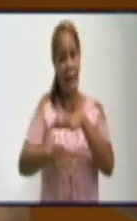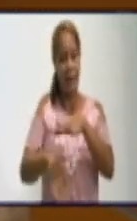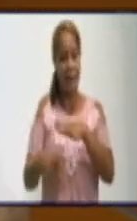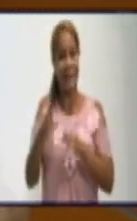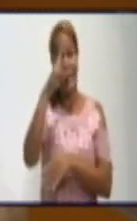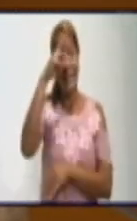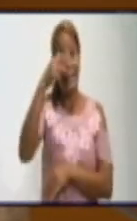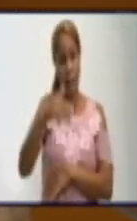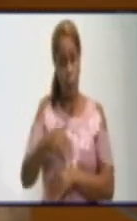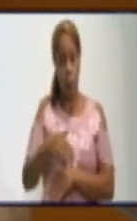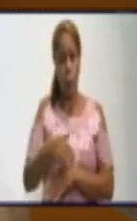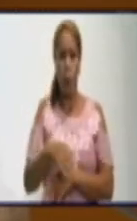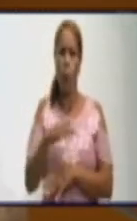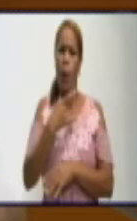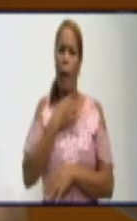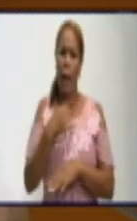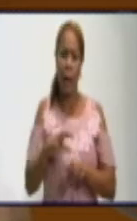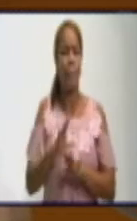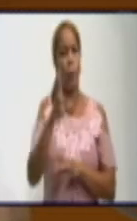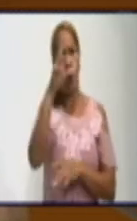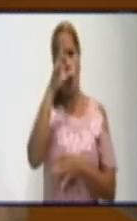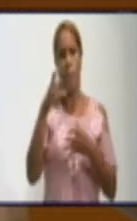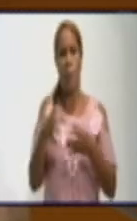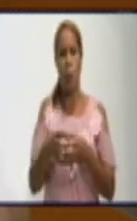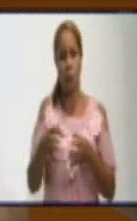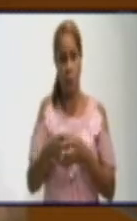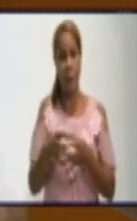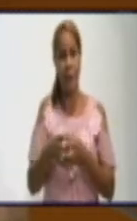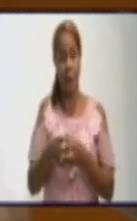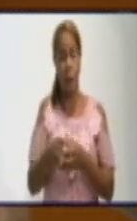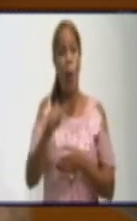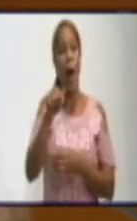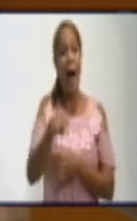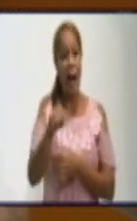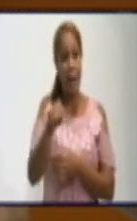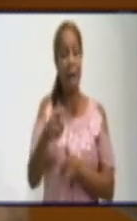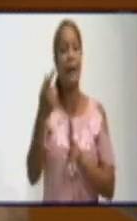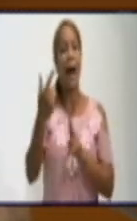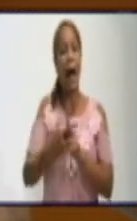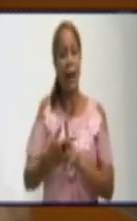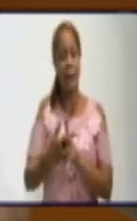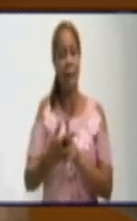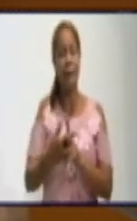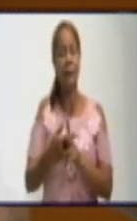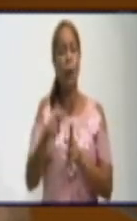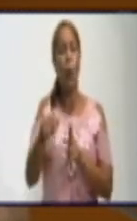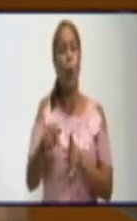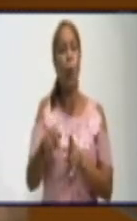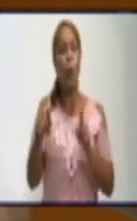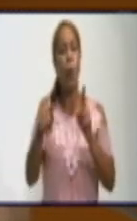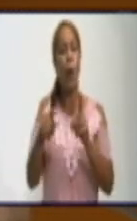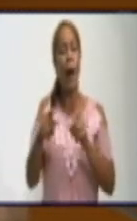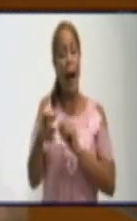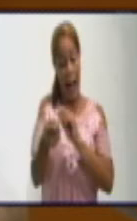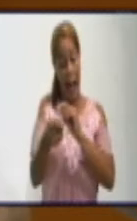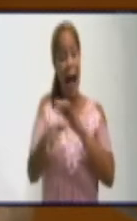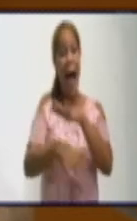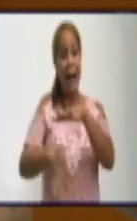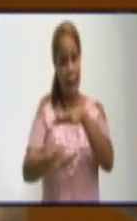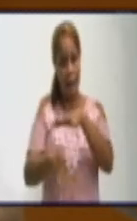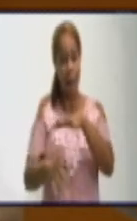salud, dígase policlínico, está habilitada la consulta post-COVID, la consulta integral de